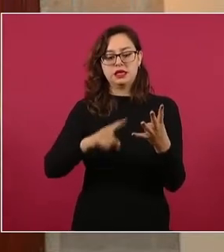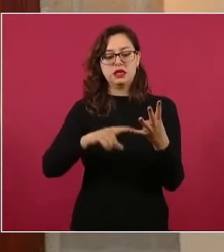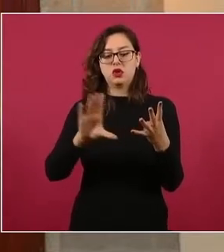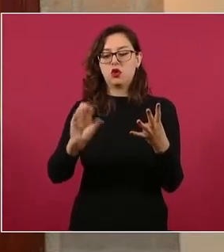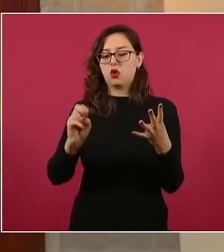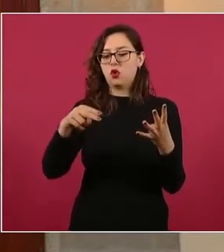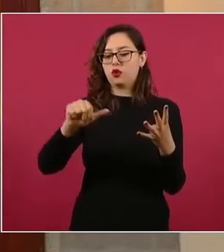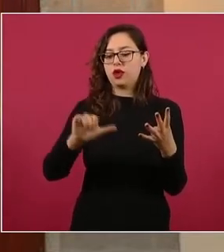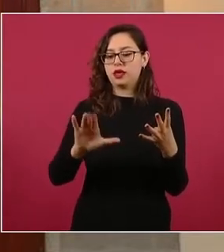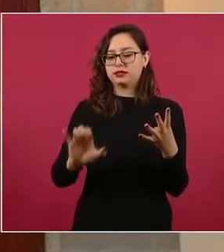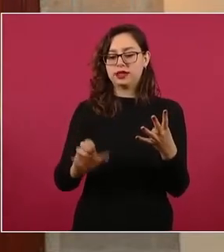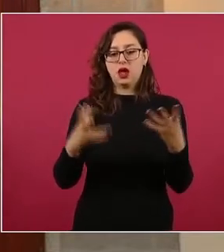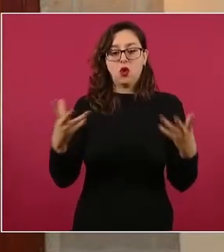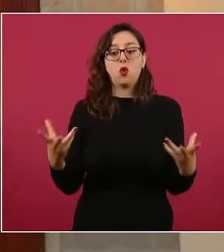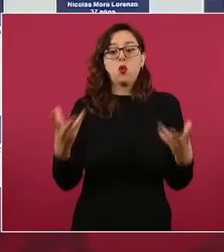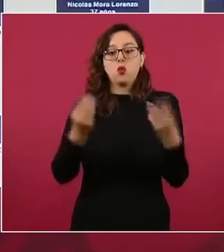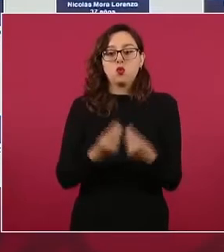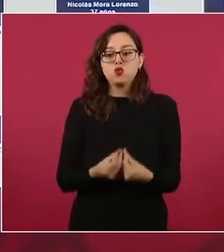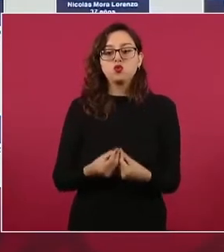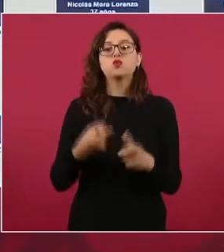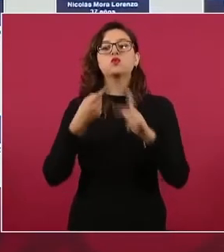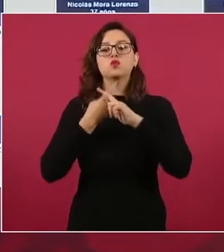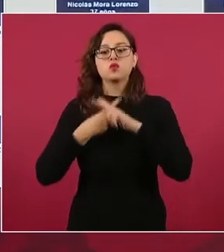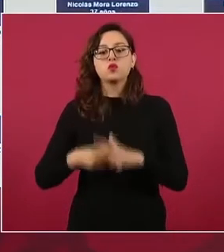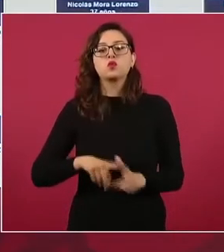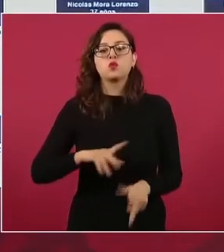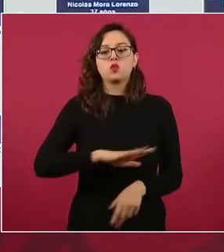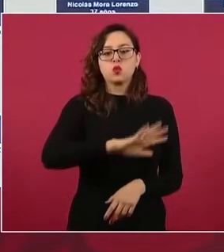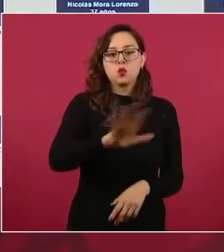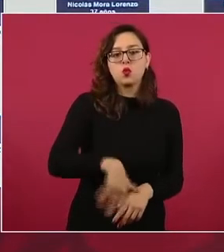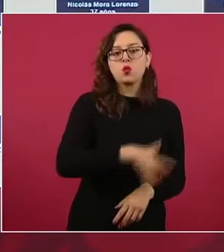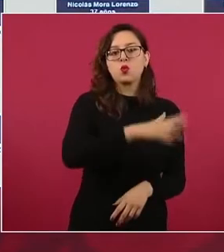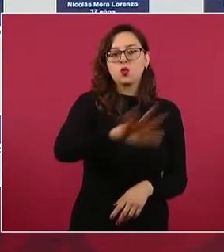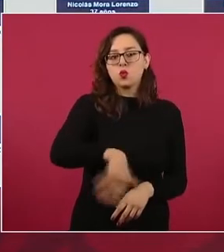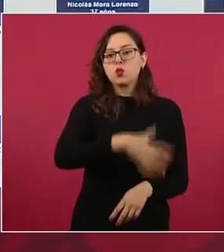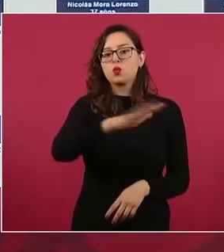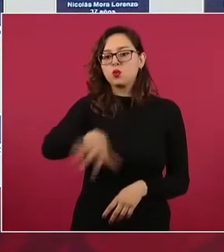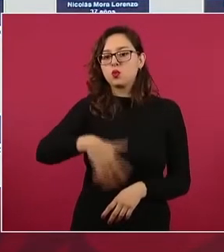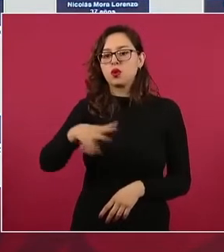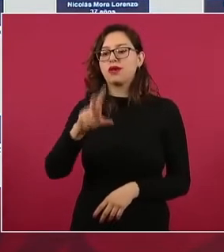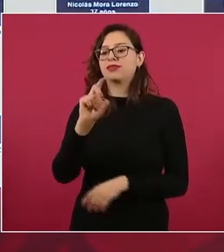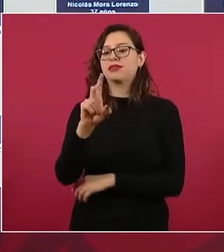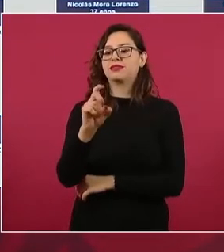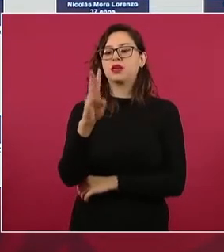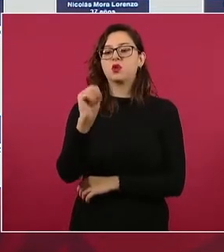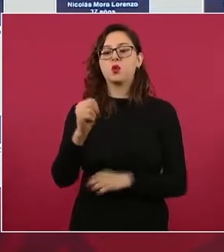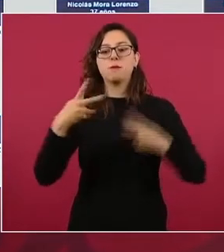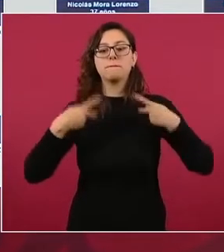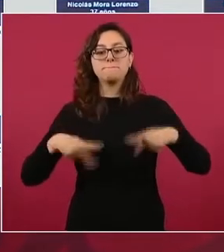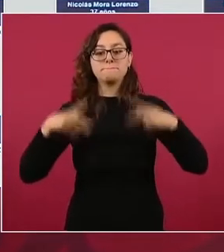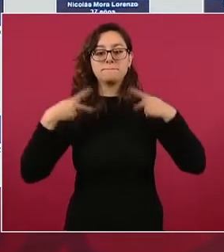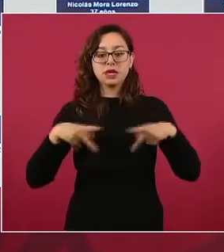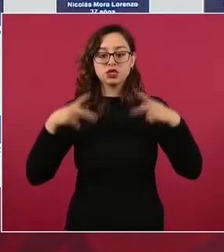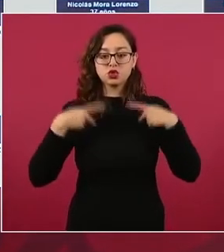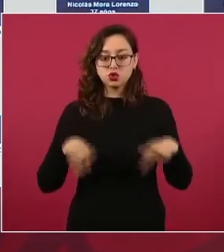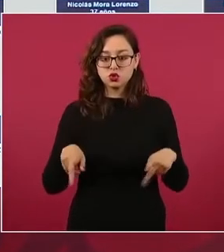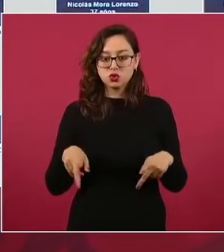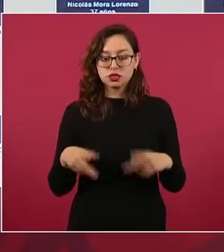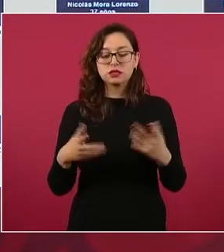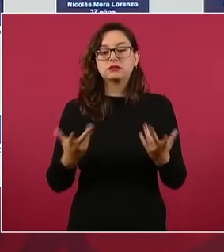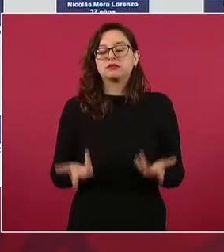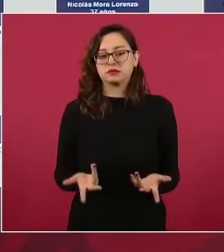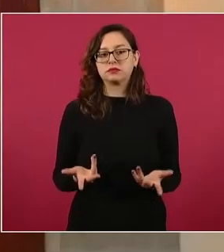es que se ejecutó la búsqueda y localización en el mes de junio de 39 personas inicialmente